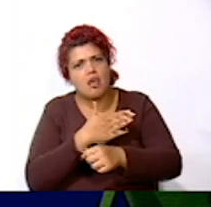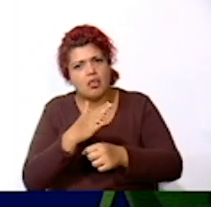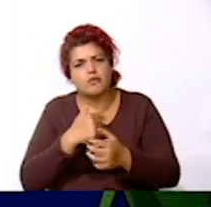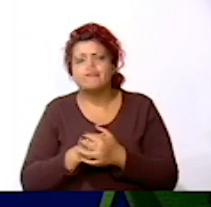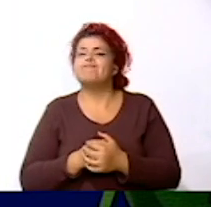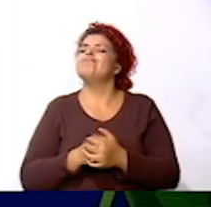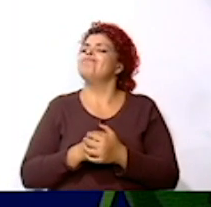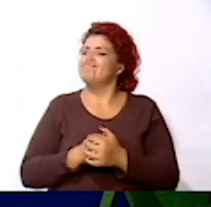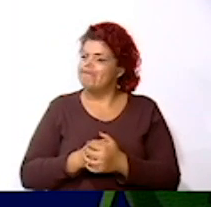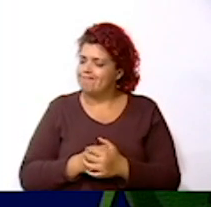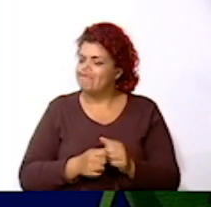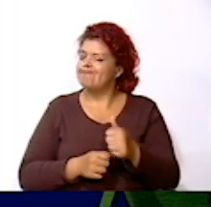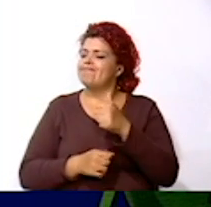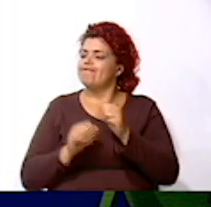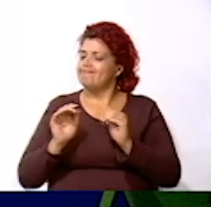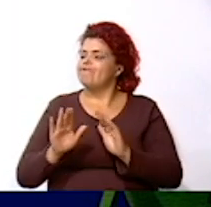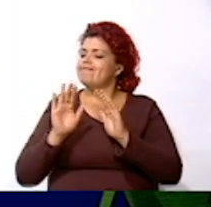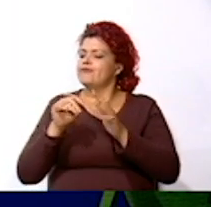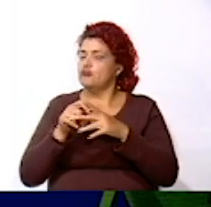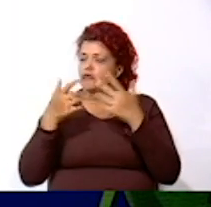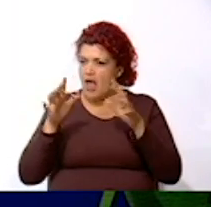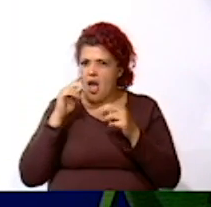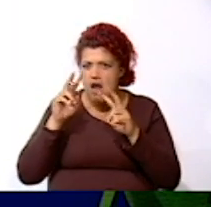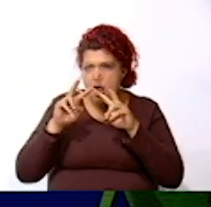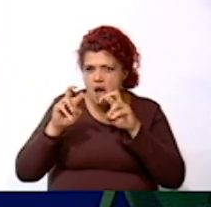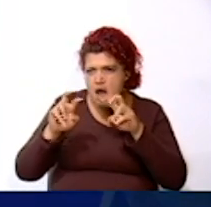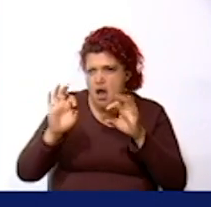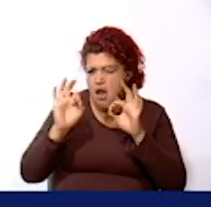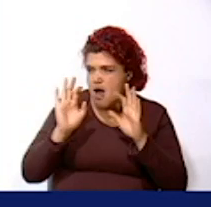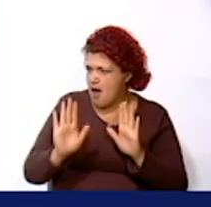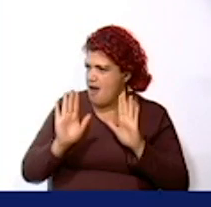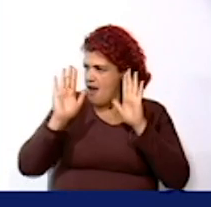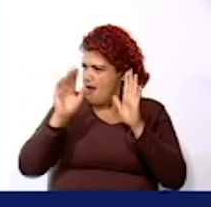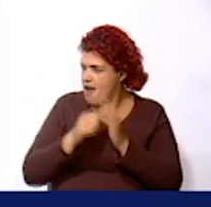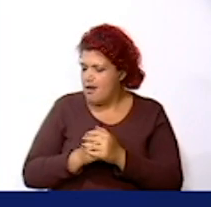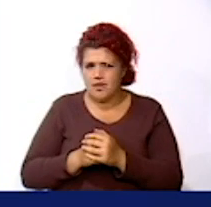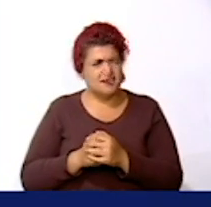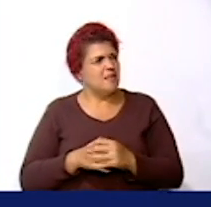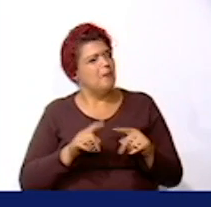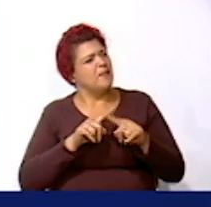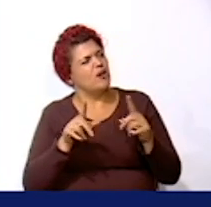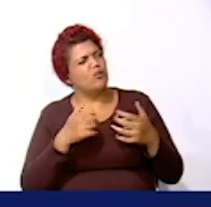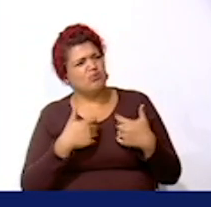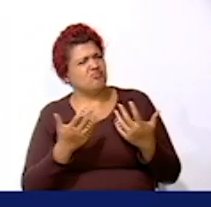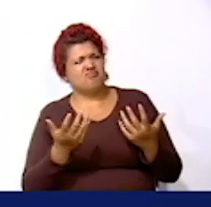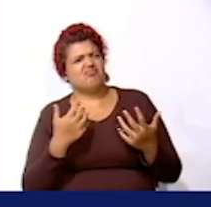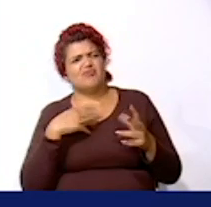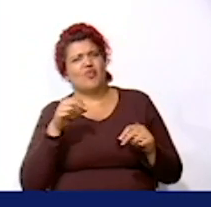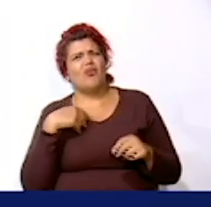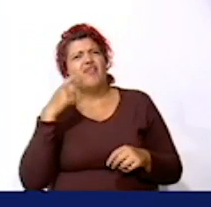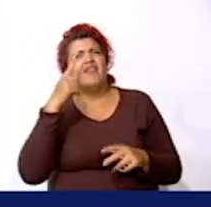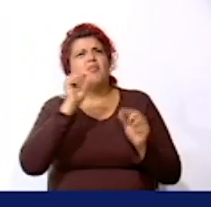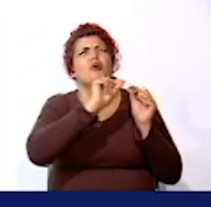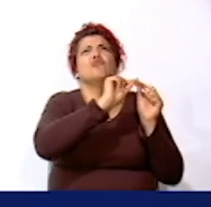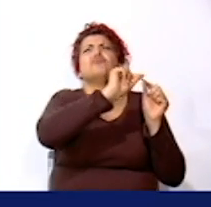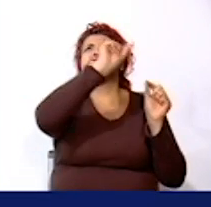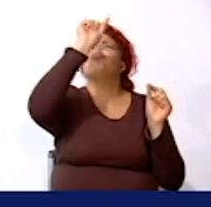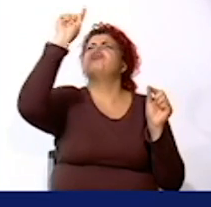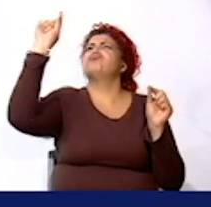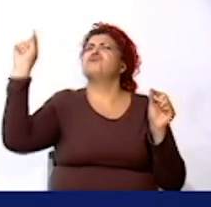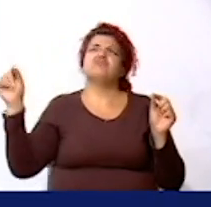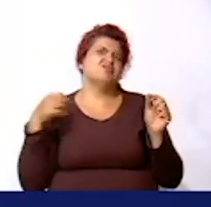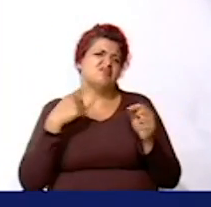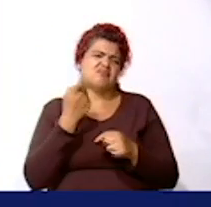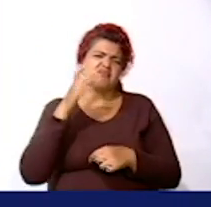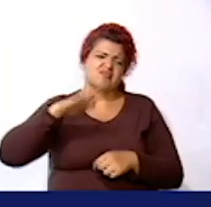¡Excelente, camaleón! Eres un experto observador de la noche Pero parece que no veré la estrella fugaz Mejor